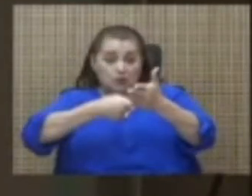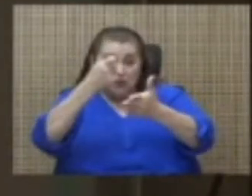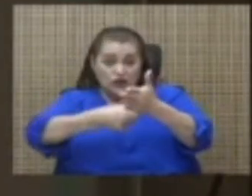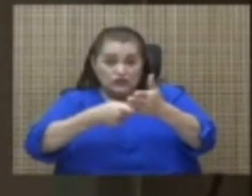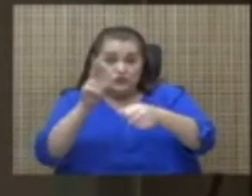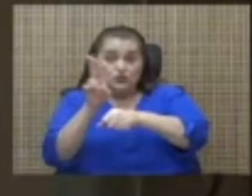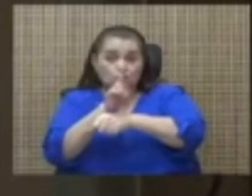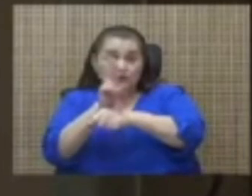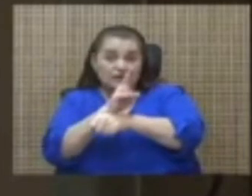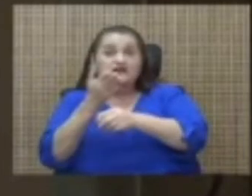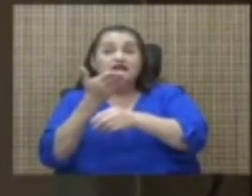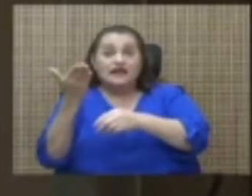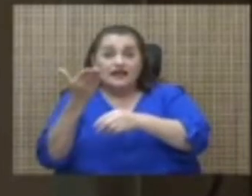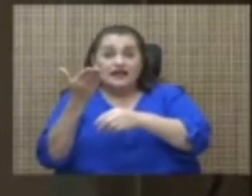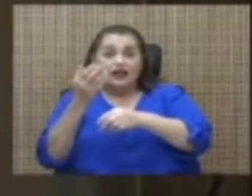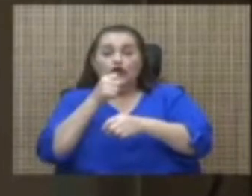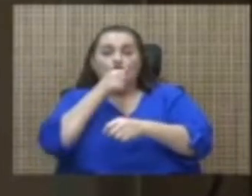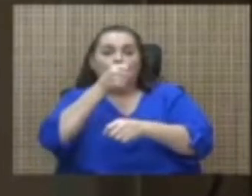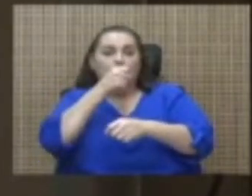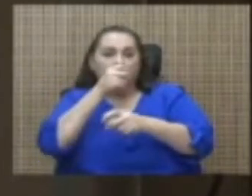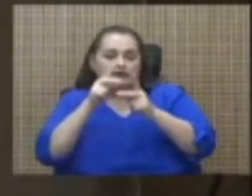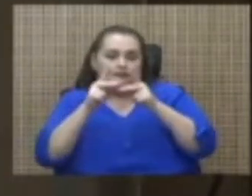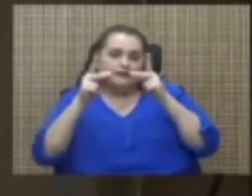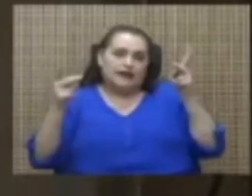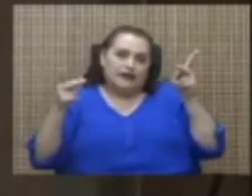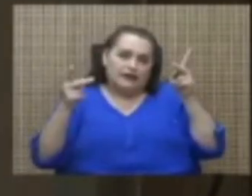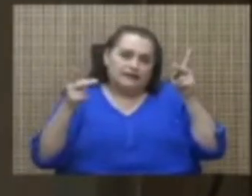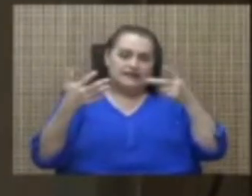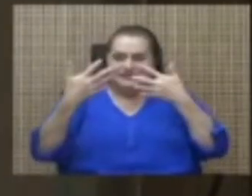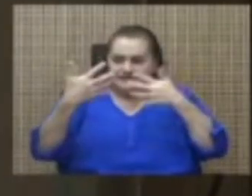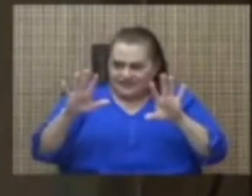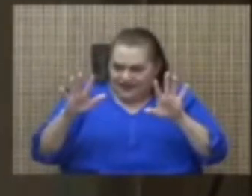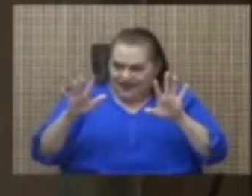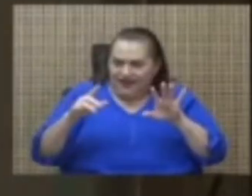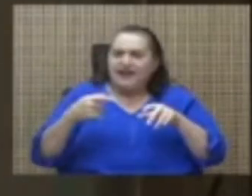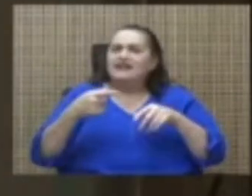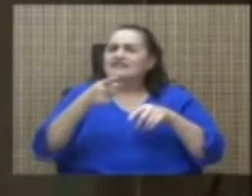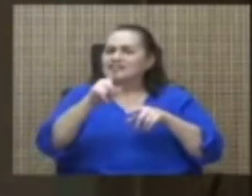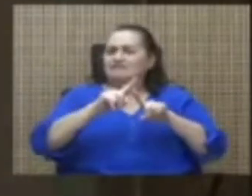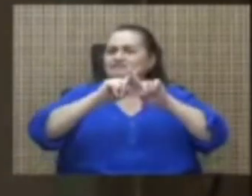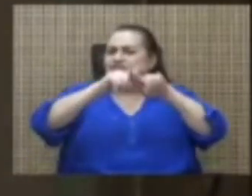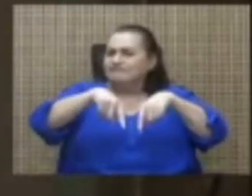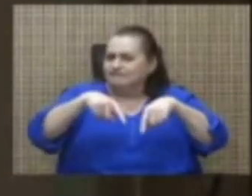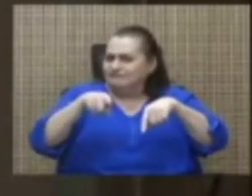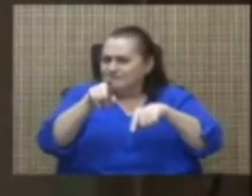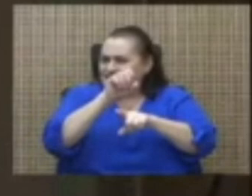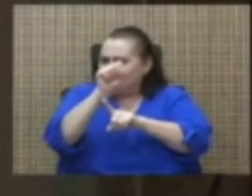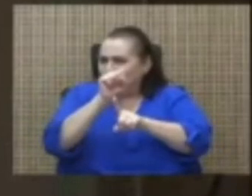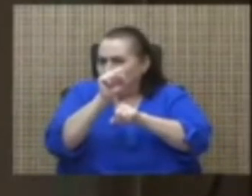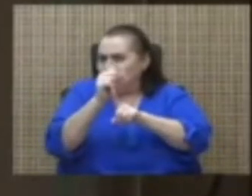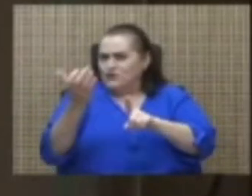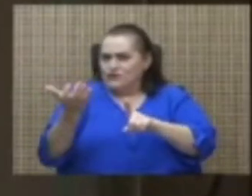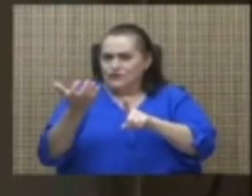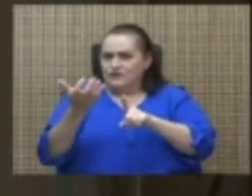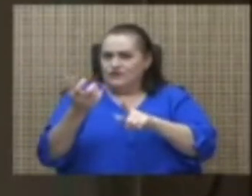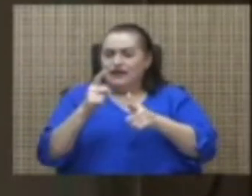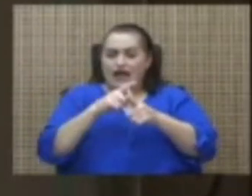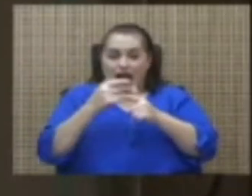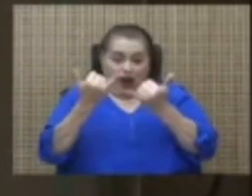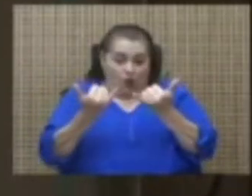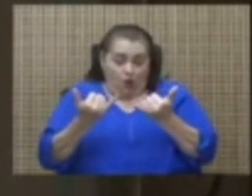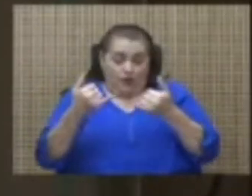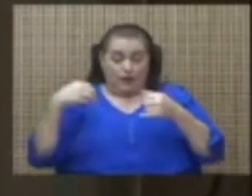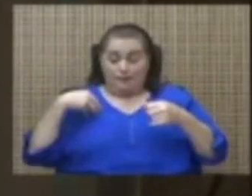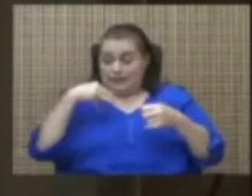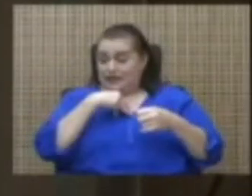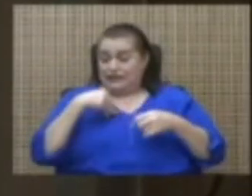utilizados en una conferencia de prensa en la que ya se había desestimado el caso. Ahora el ministro de hacienda